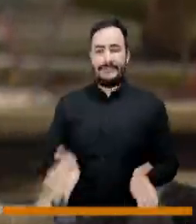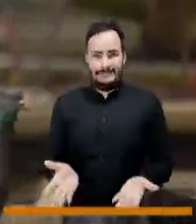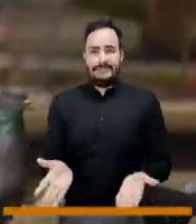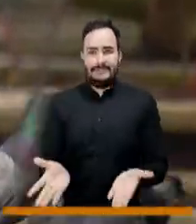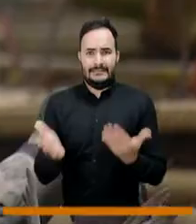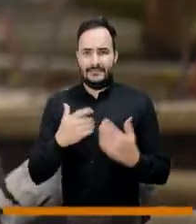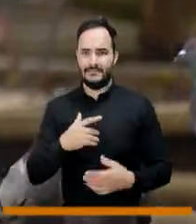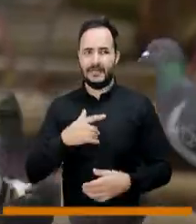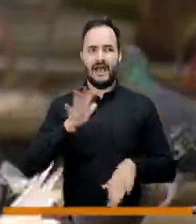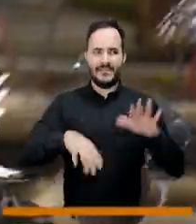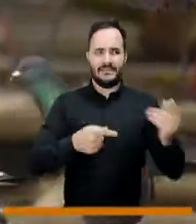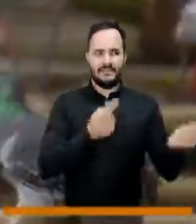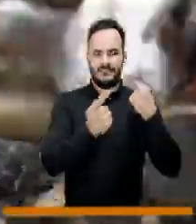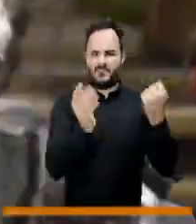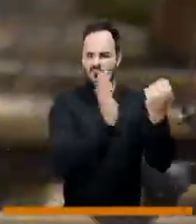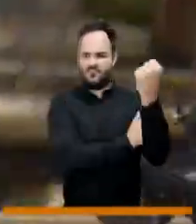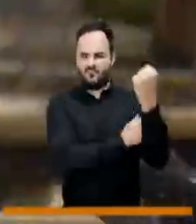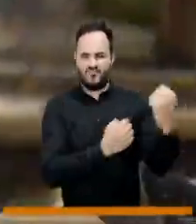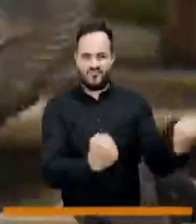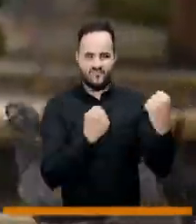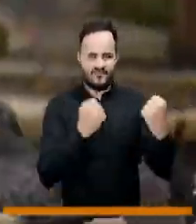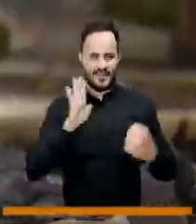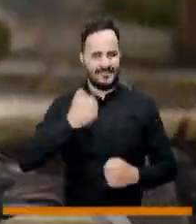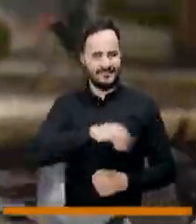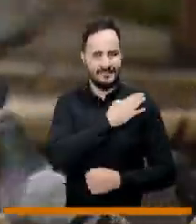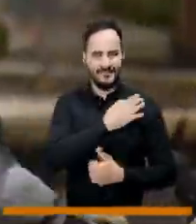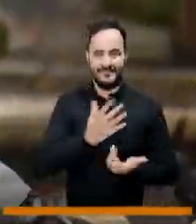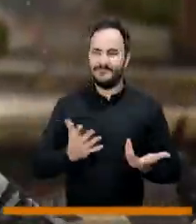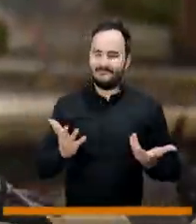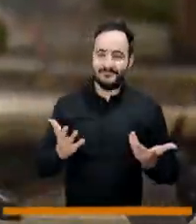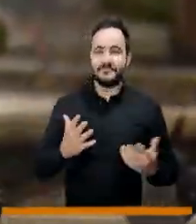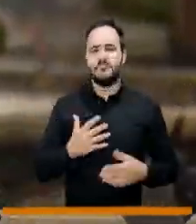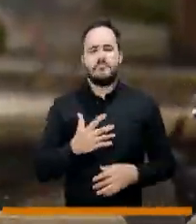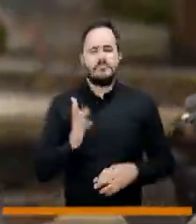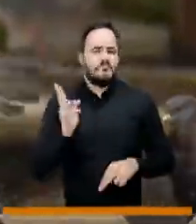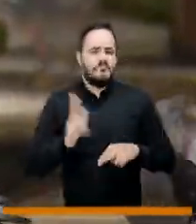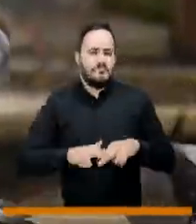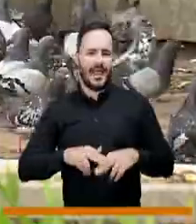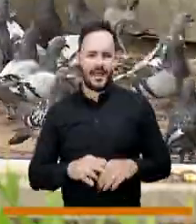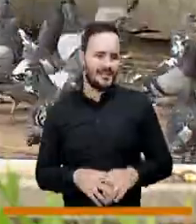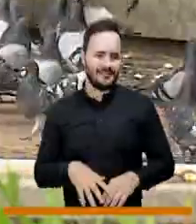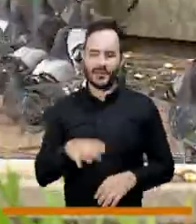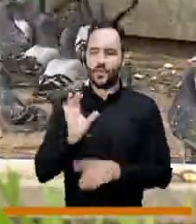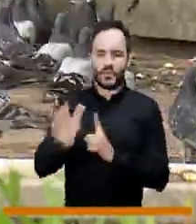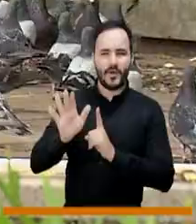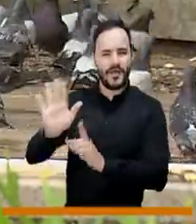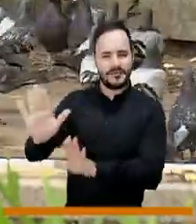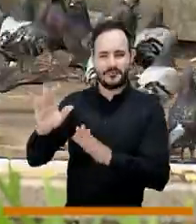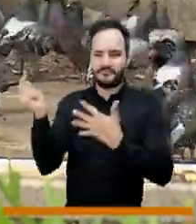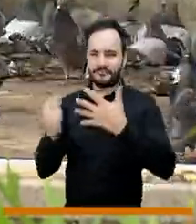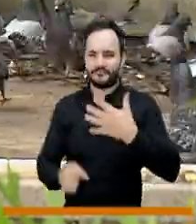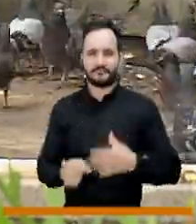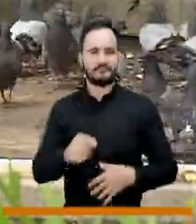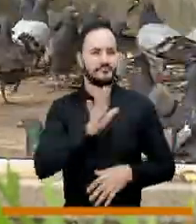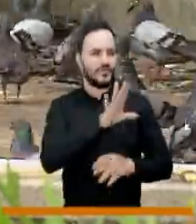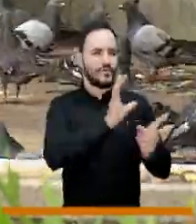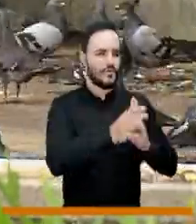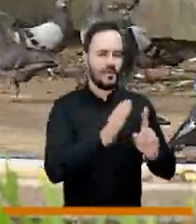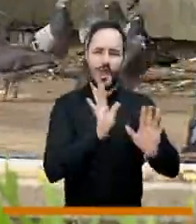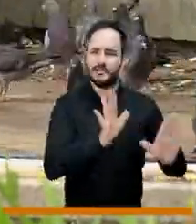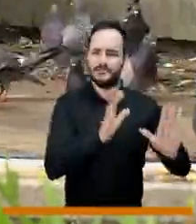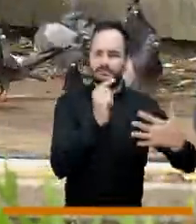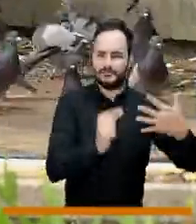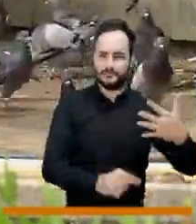Los berracos. doctor, eso es normal. Cada cultura, cada rasgo identitario tiene su aspecto positivo y